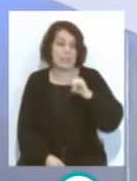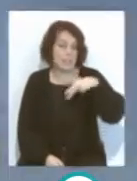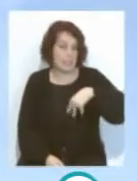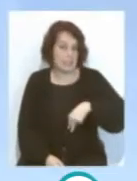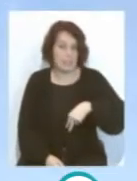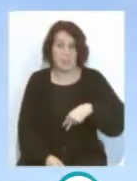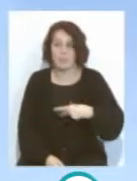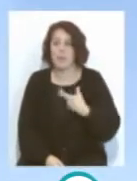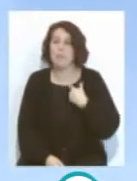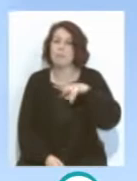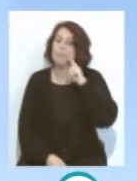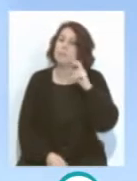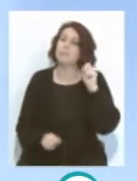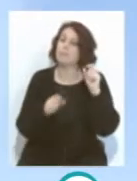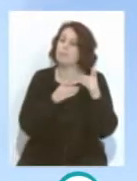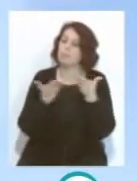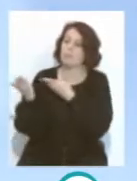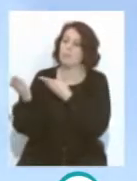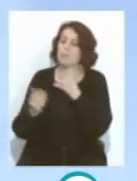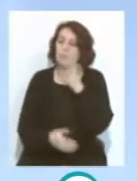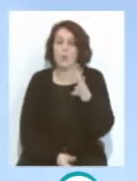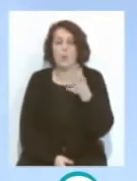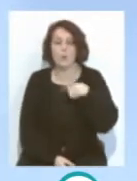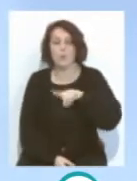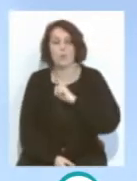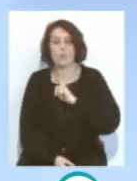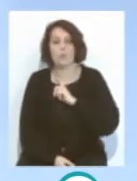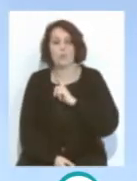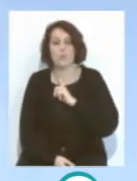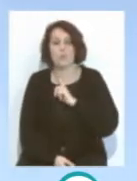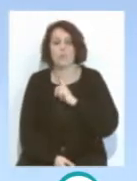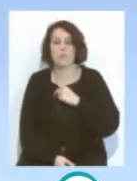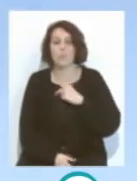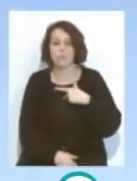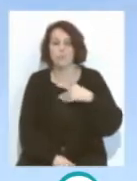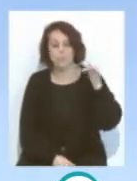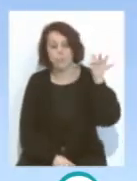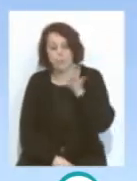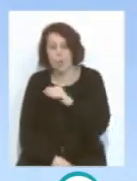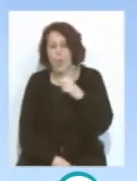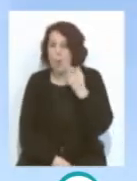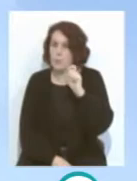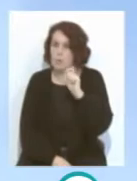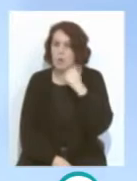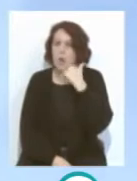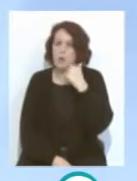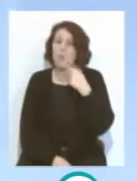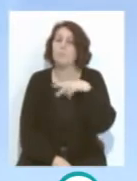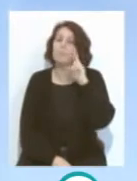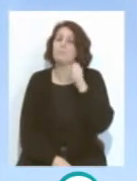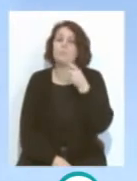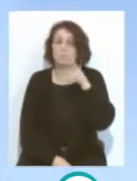que vamos a ver imágenes porque lo tenemos, si hicimos un seguimiento de un par de minutos, vemos ahí ese número dos,